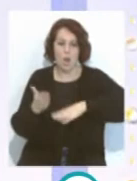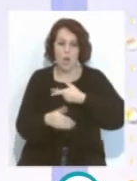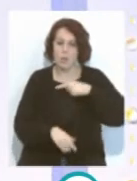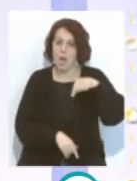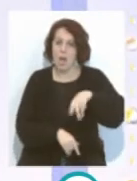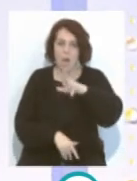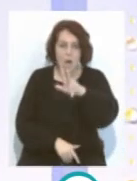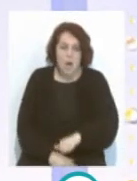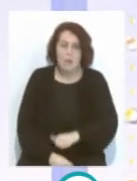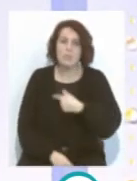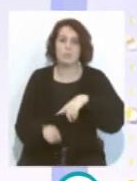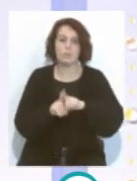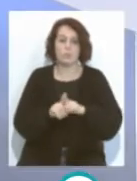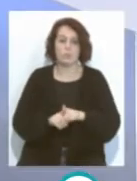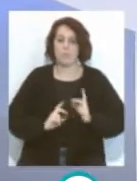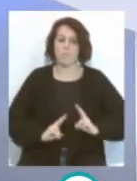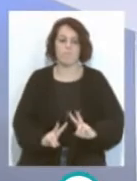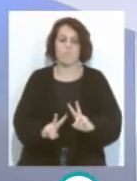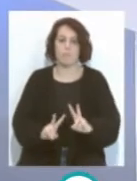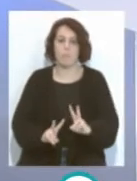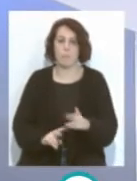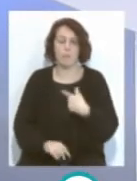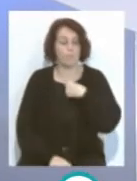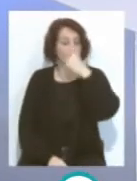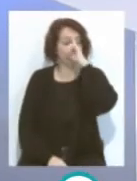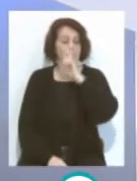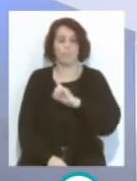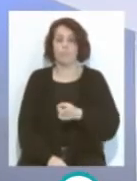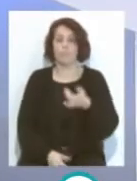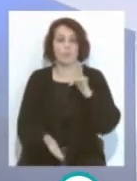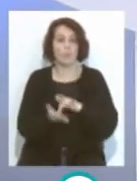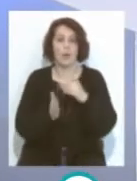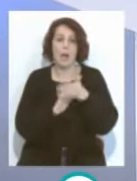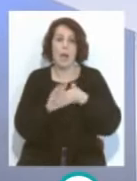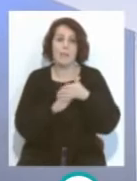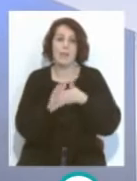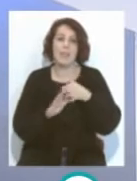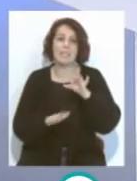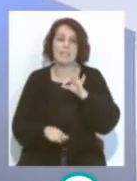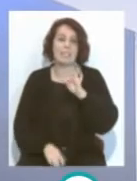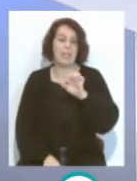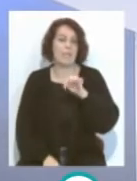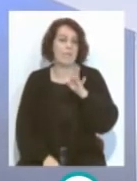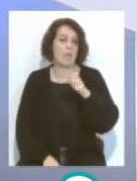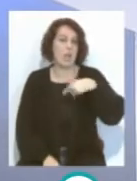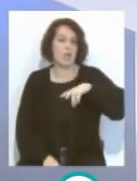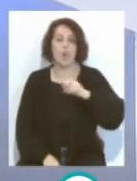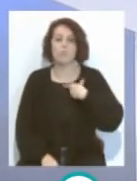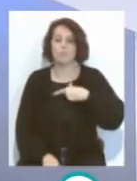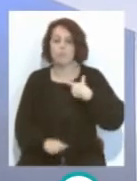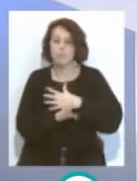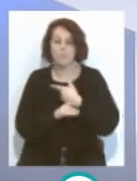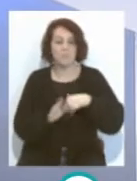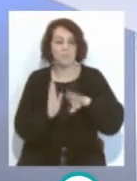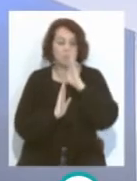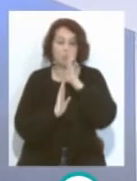podemos decir que es un todoterreno. Yo no sé, cuando me hablan de Di Stéfano, yo no lo vi jugar en directo, pero decía que